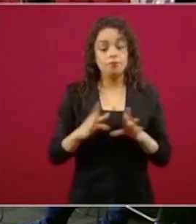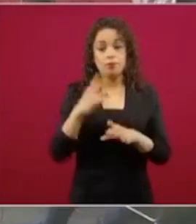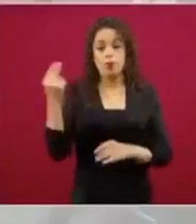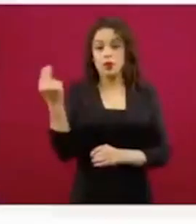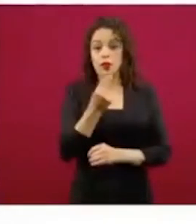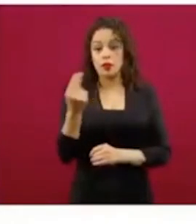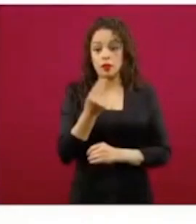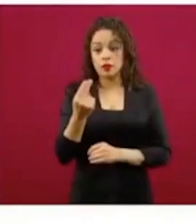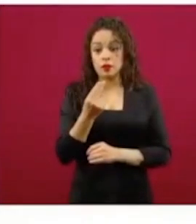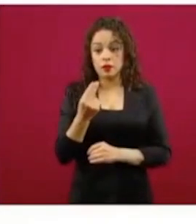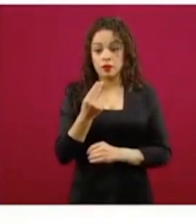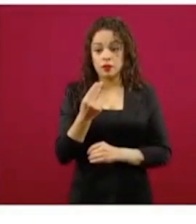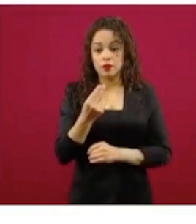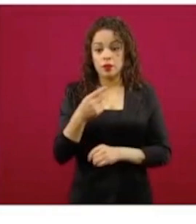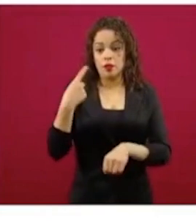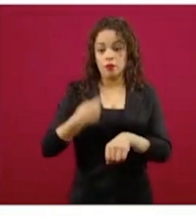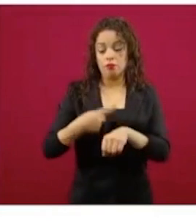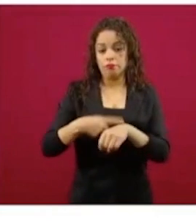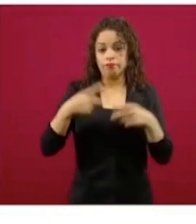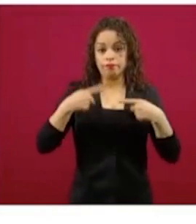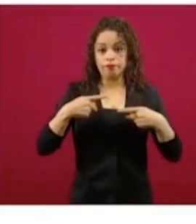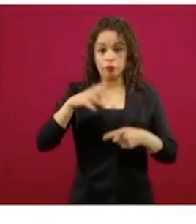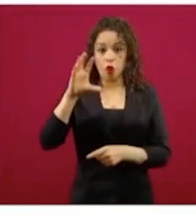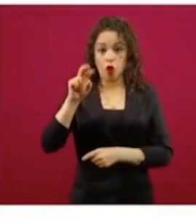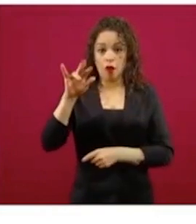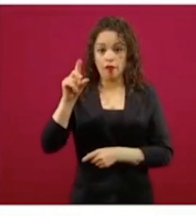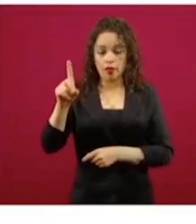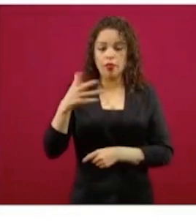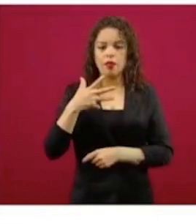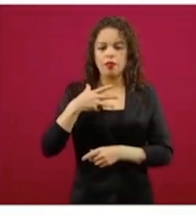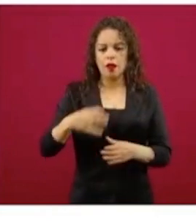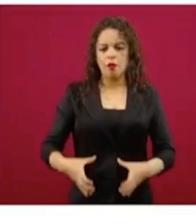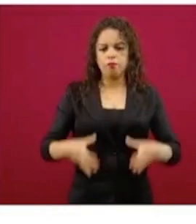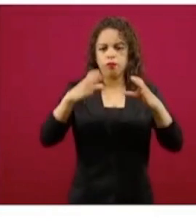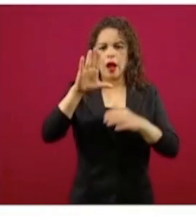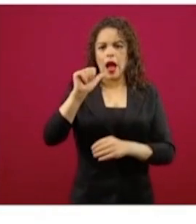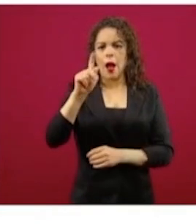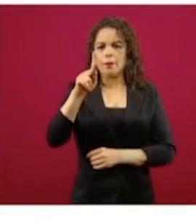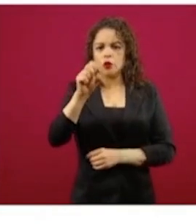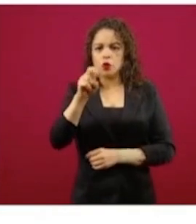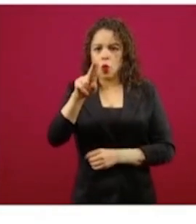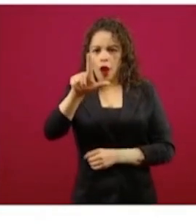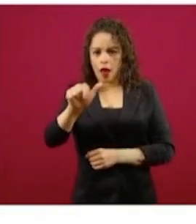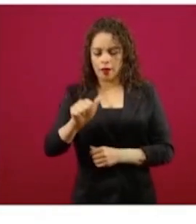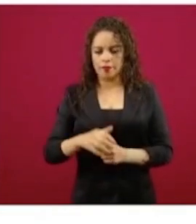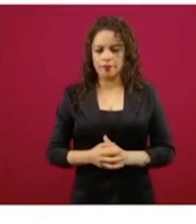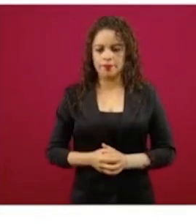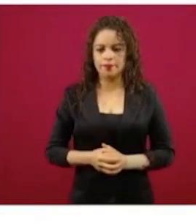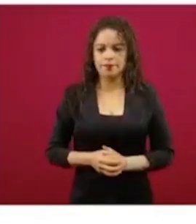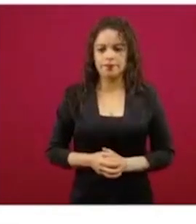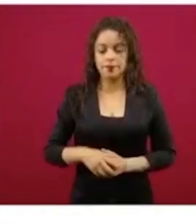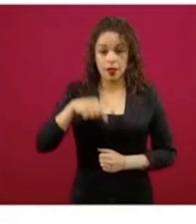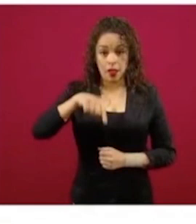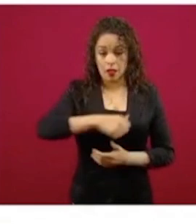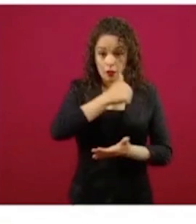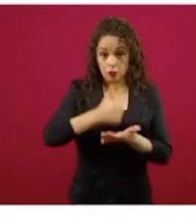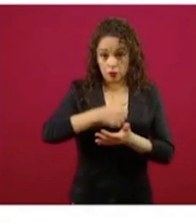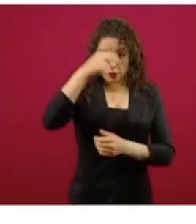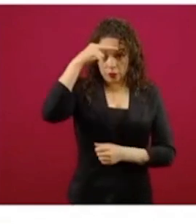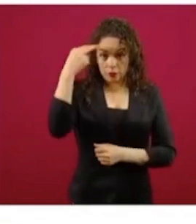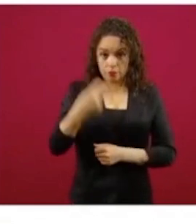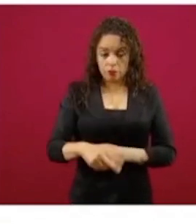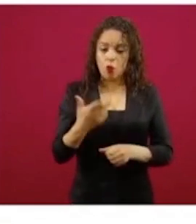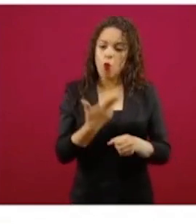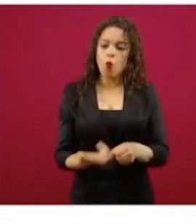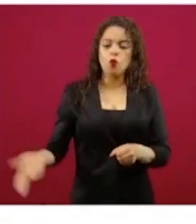requiera personal de COVID. La que sigue, por favor. Aquí en la Ciudad de México contamos con un